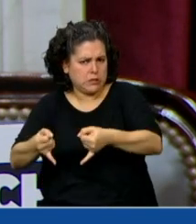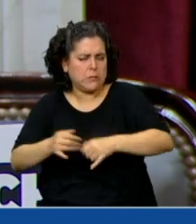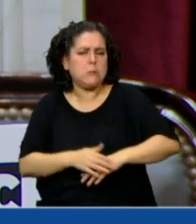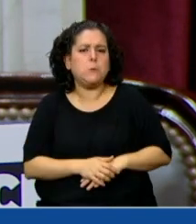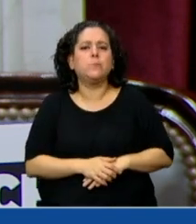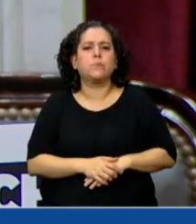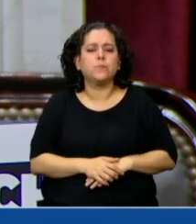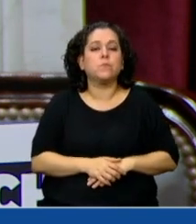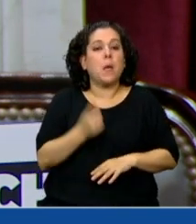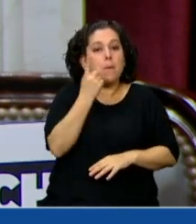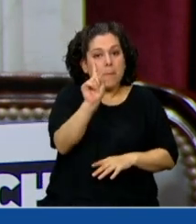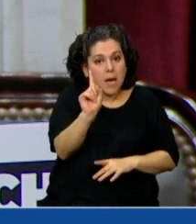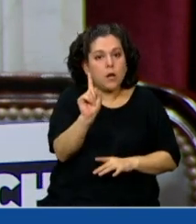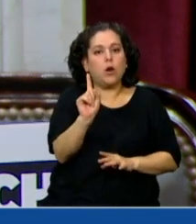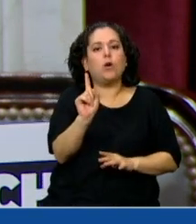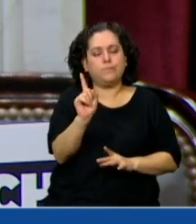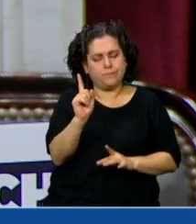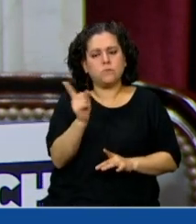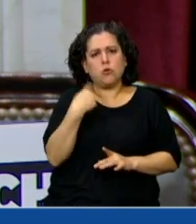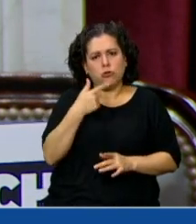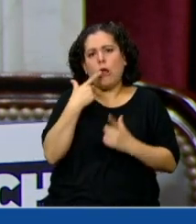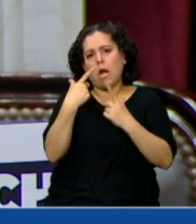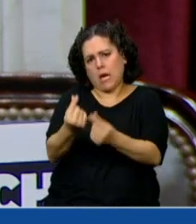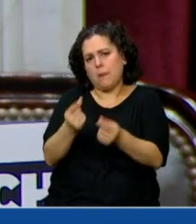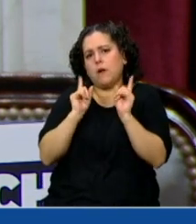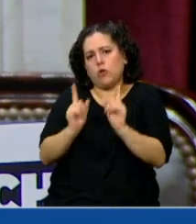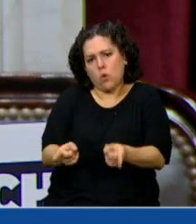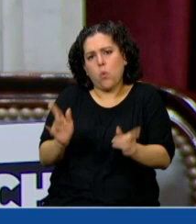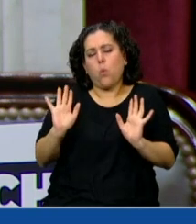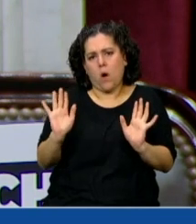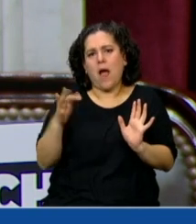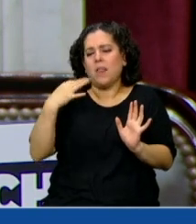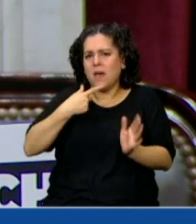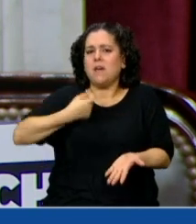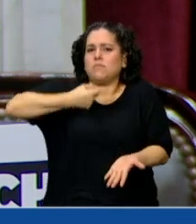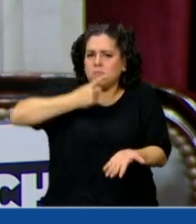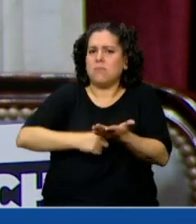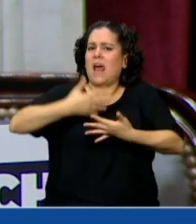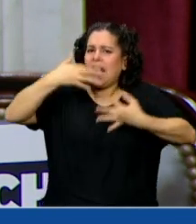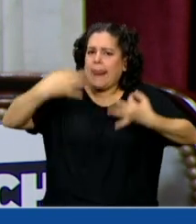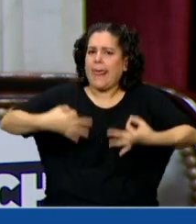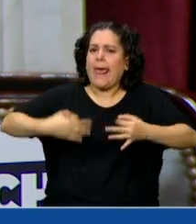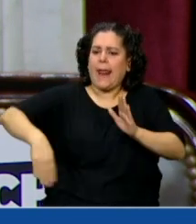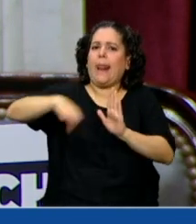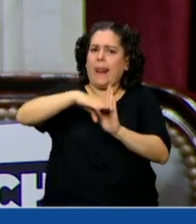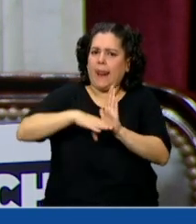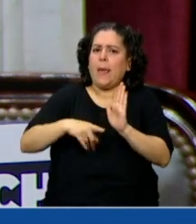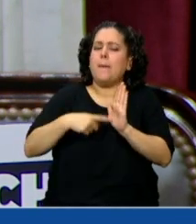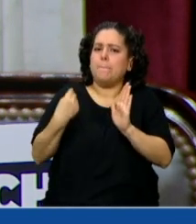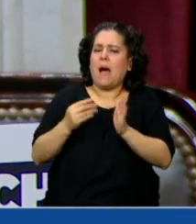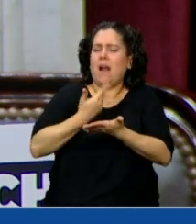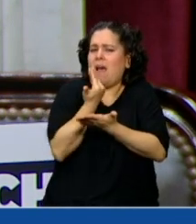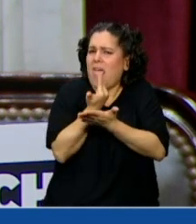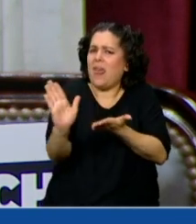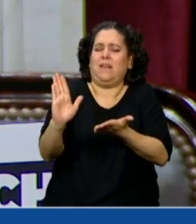proyecto, pero a la vez seguimos reclamando que haya medidas concretas, reales, para erradicar todo